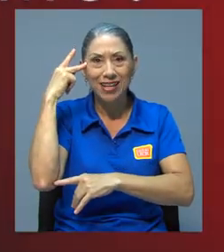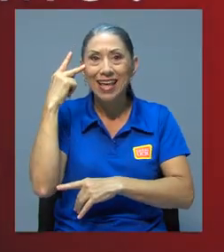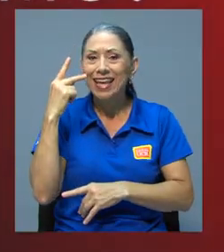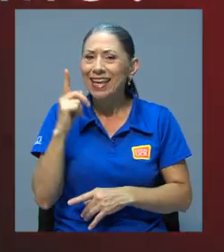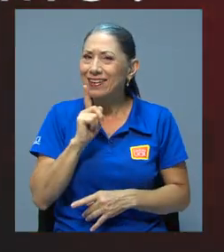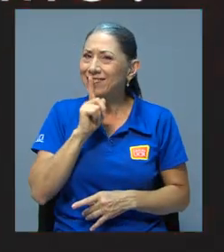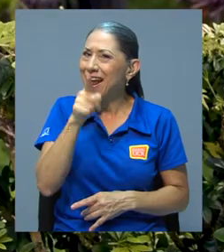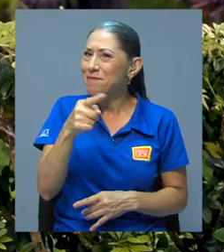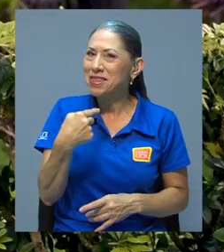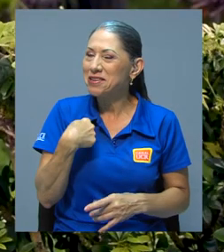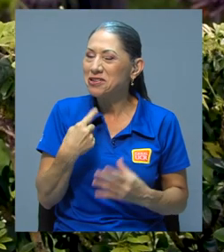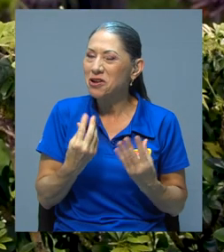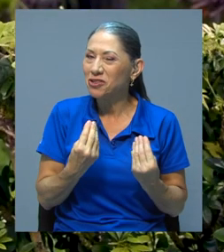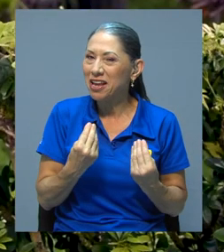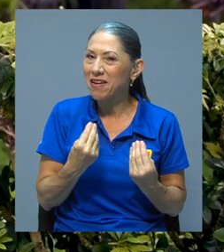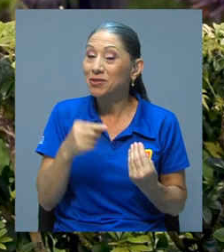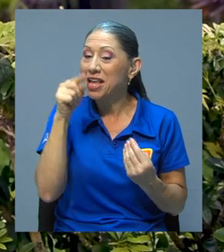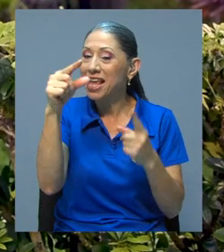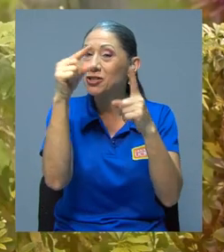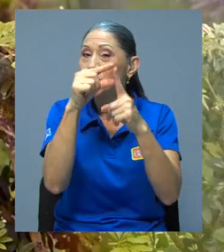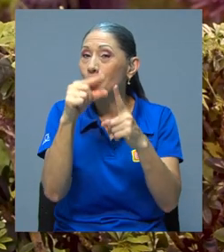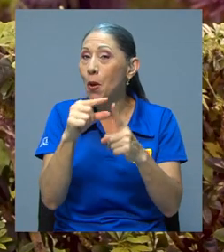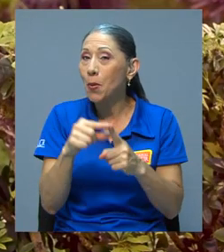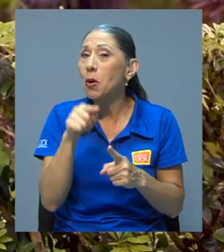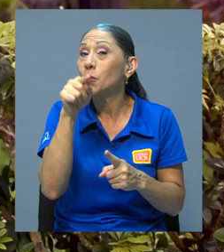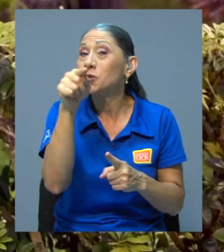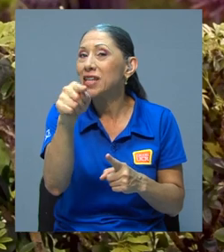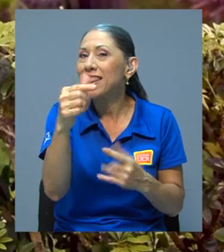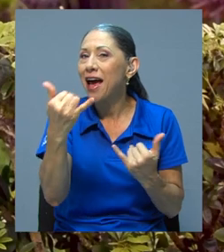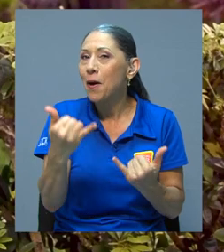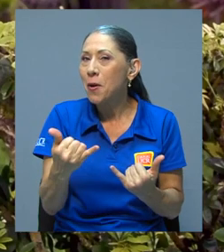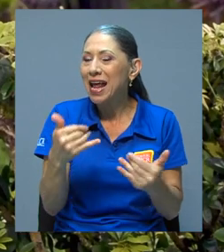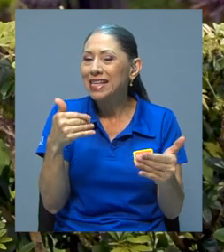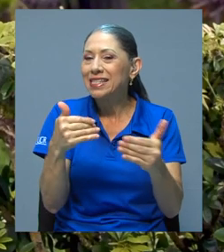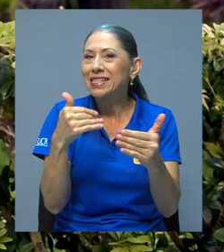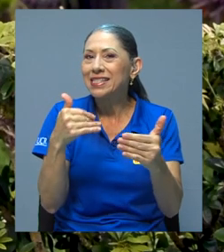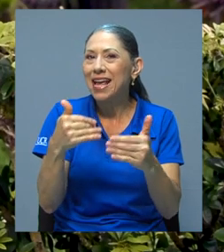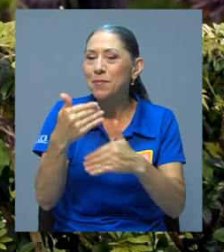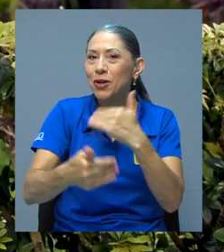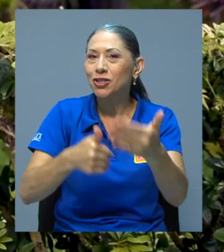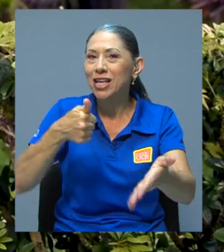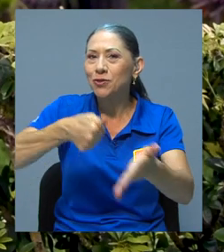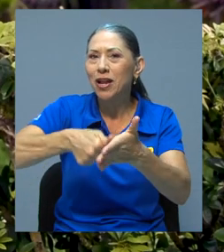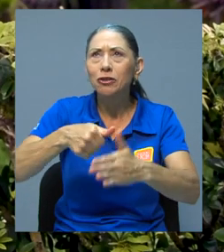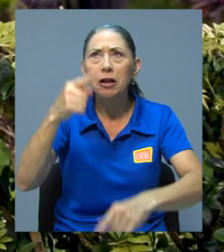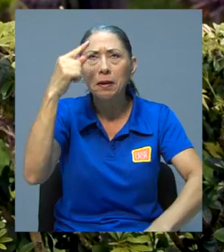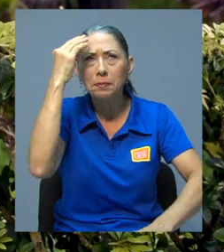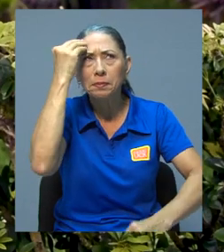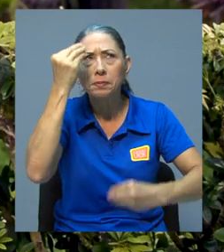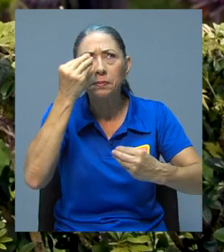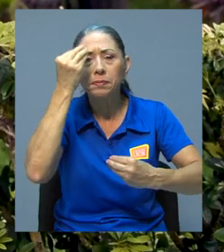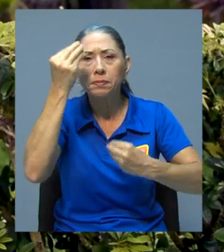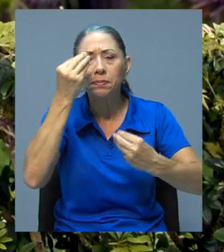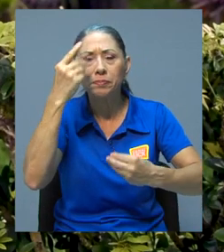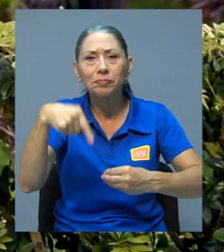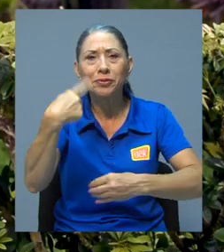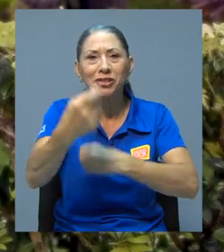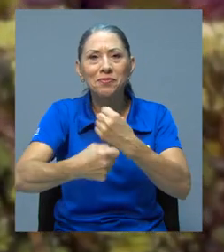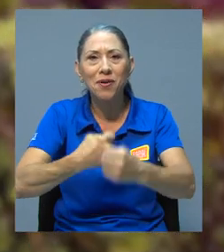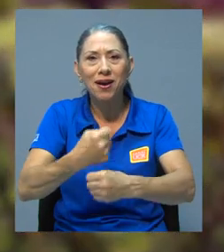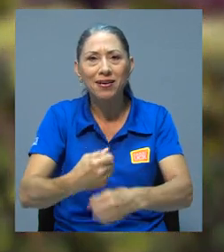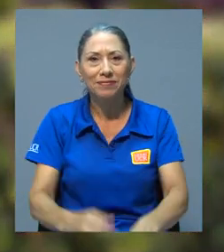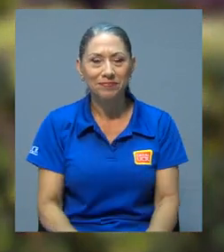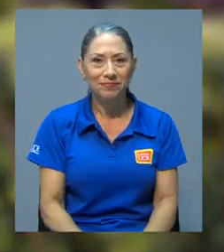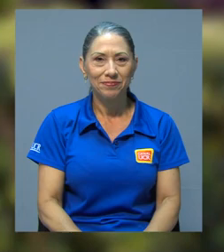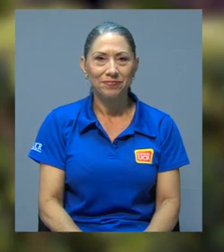temor a equivocarnos le estarán rondando a usted ahora que se avecina el proceso electoral del 2022.